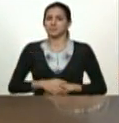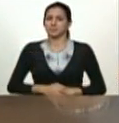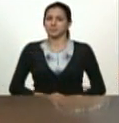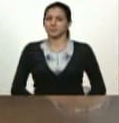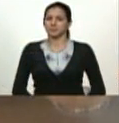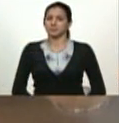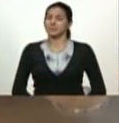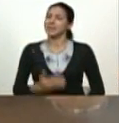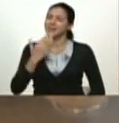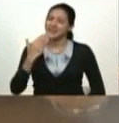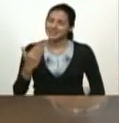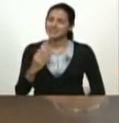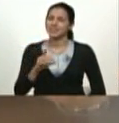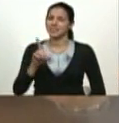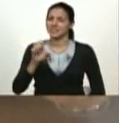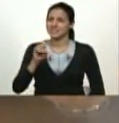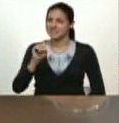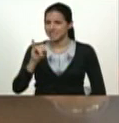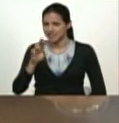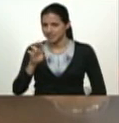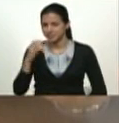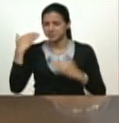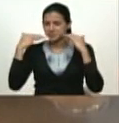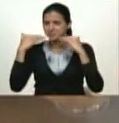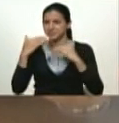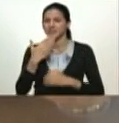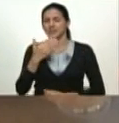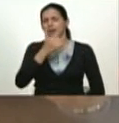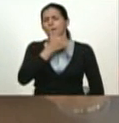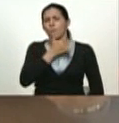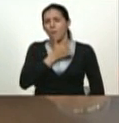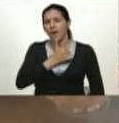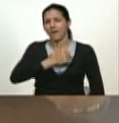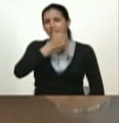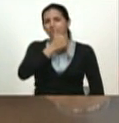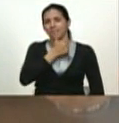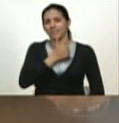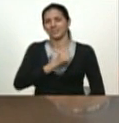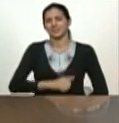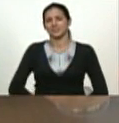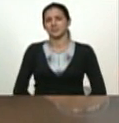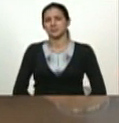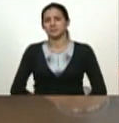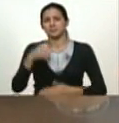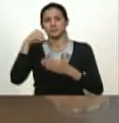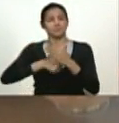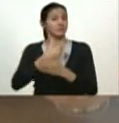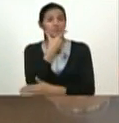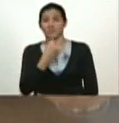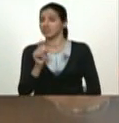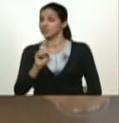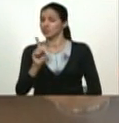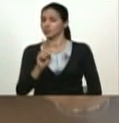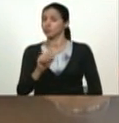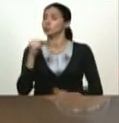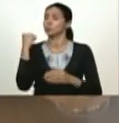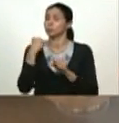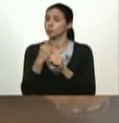gracias de Cire por aguantar esta batalla que no es fácil es dura